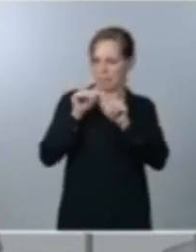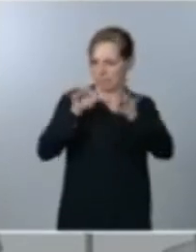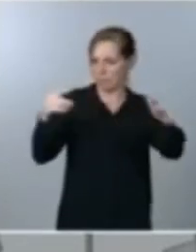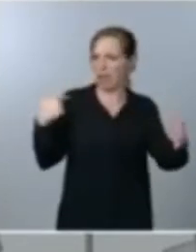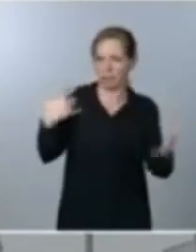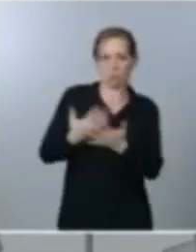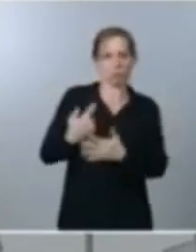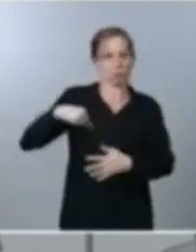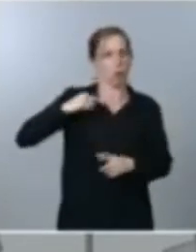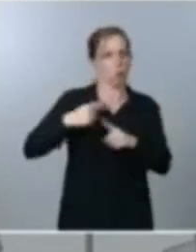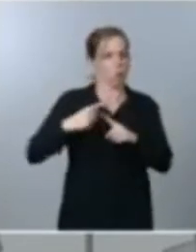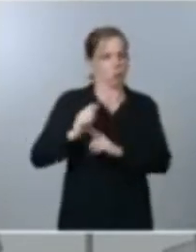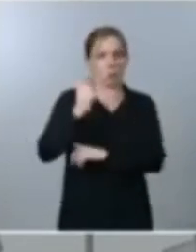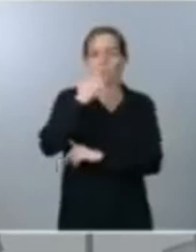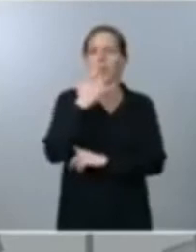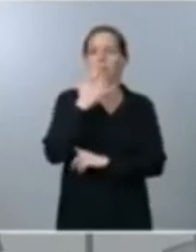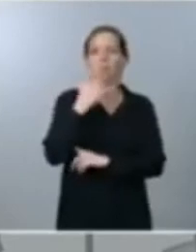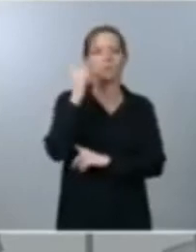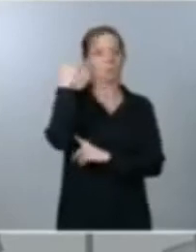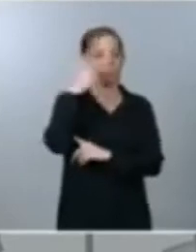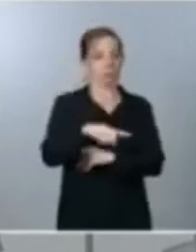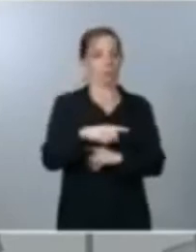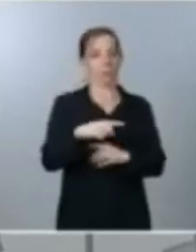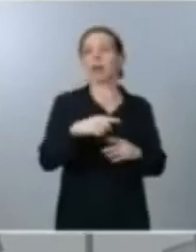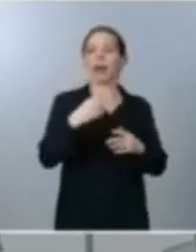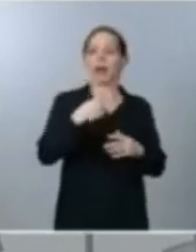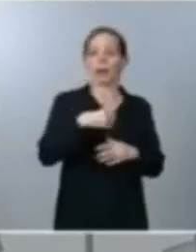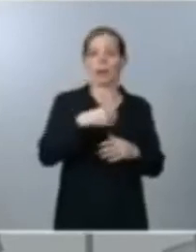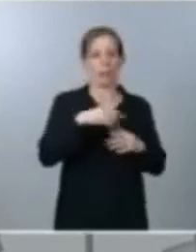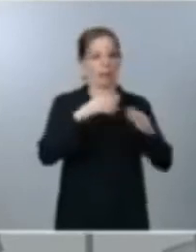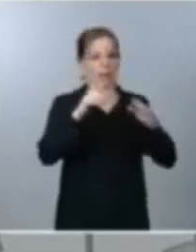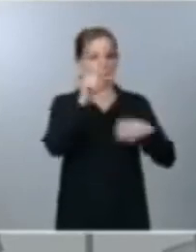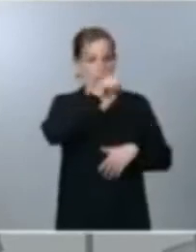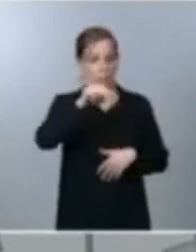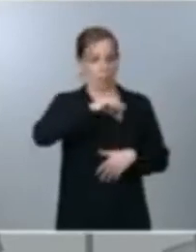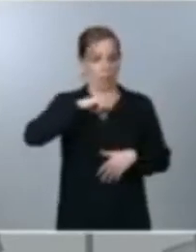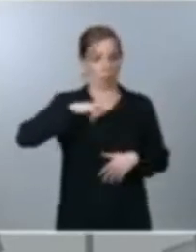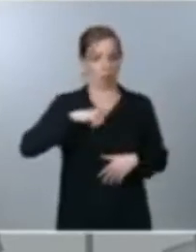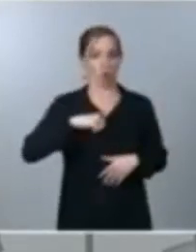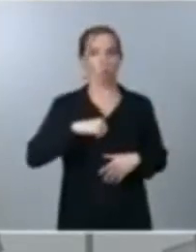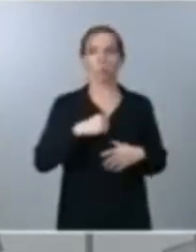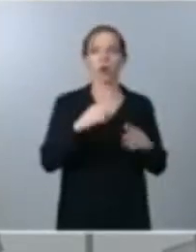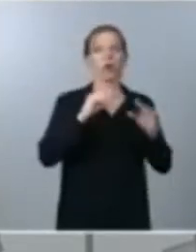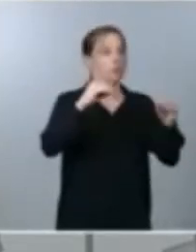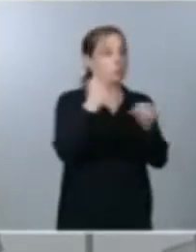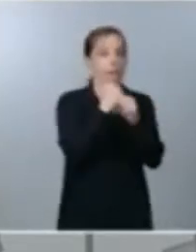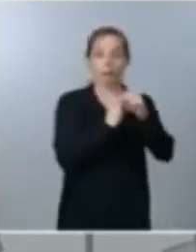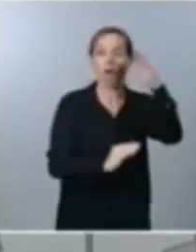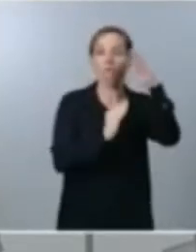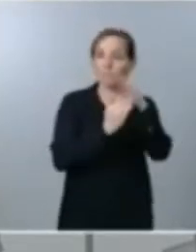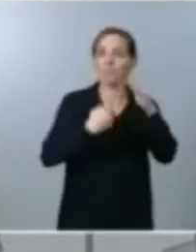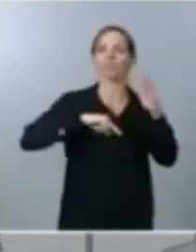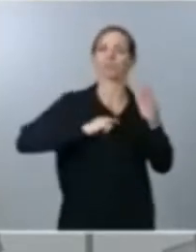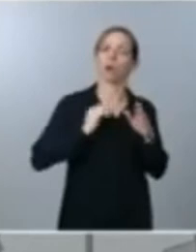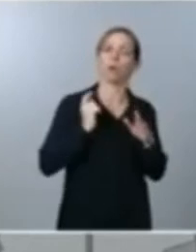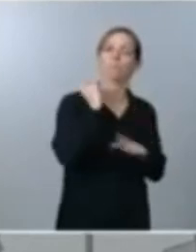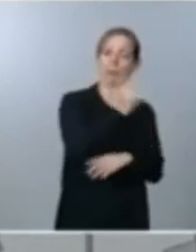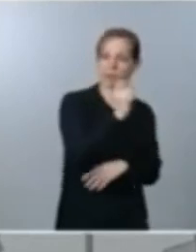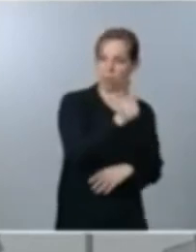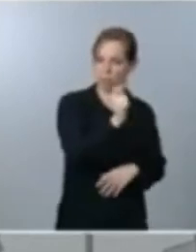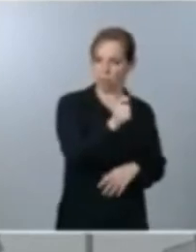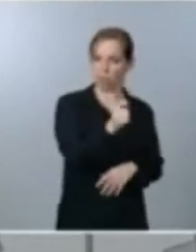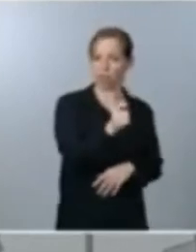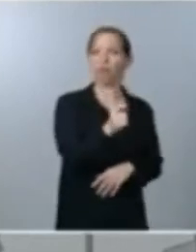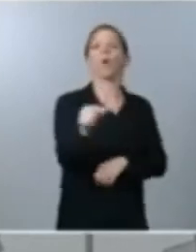la prestación por cese de actividad extraordinaria a los autónomos que en los momentos más difíciles de la pandemia pues logró proteger a más de un millón